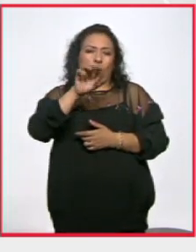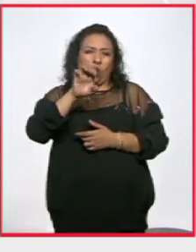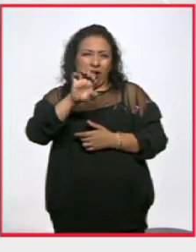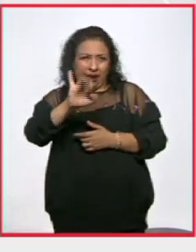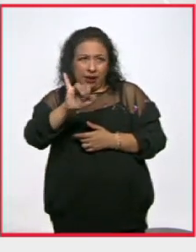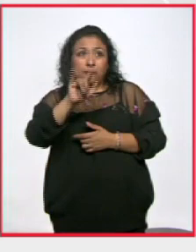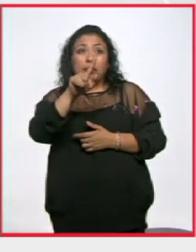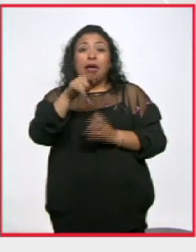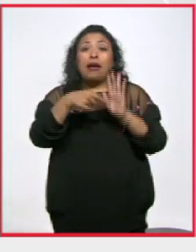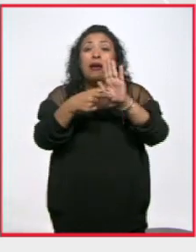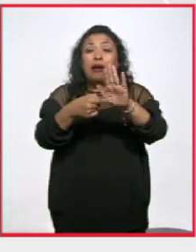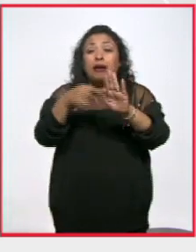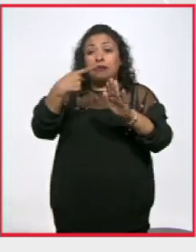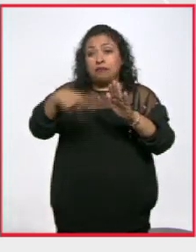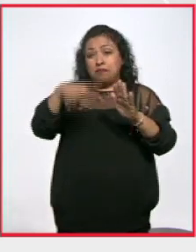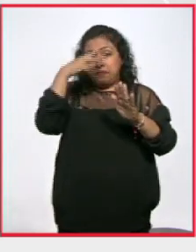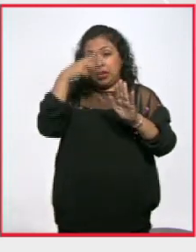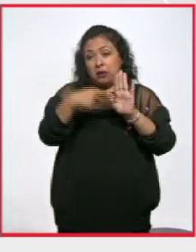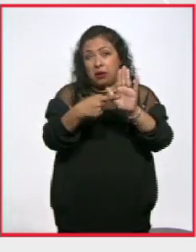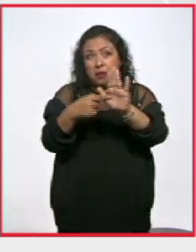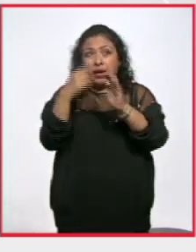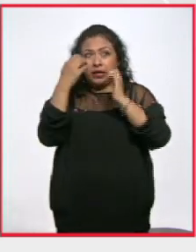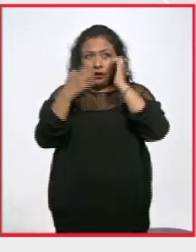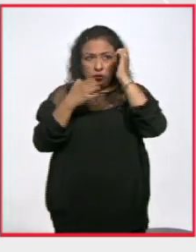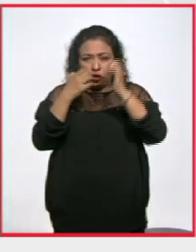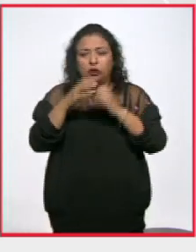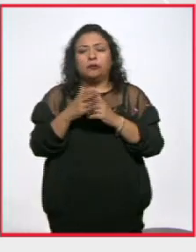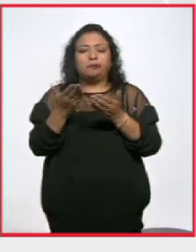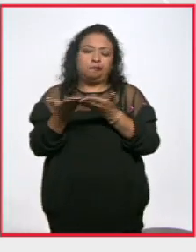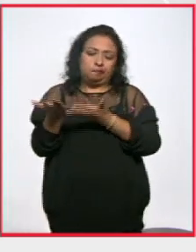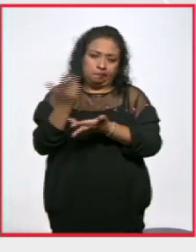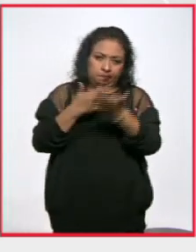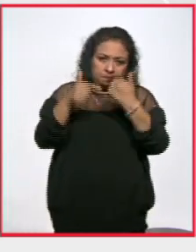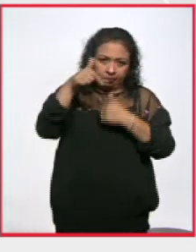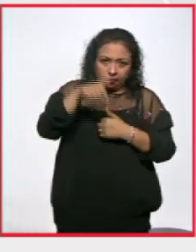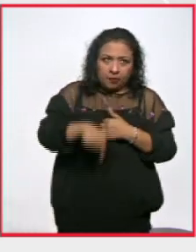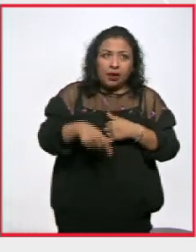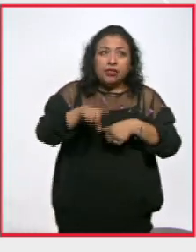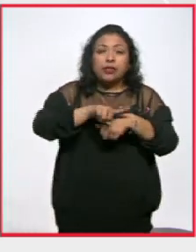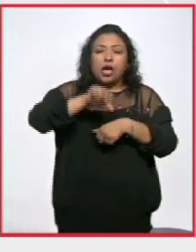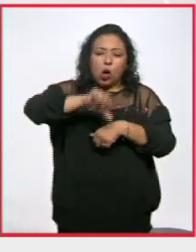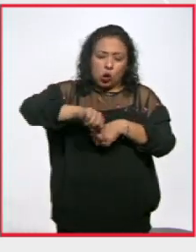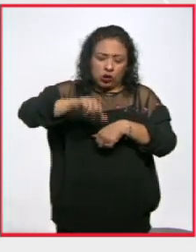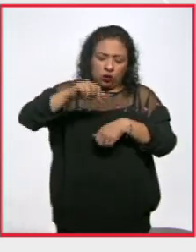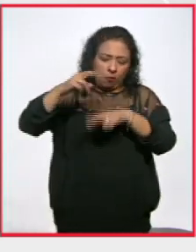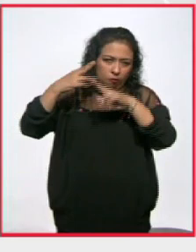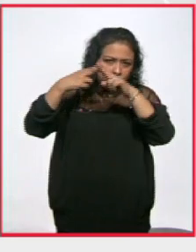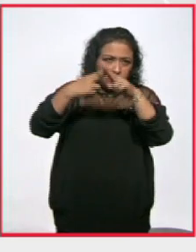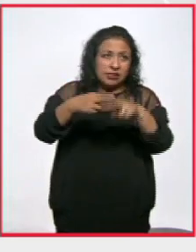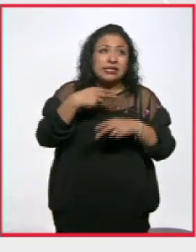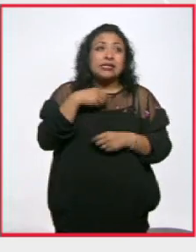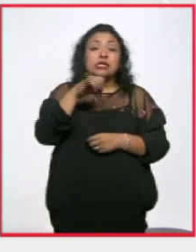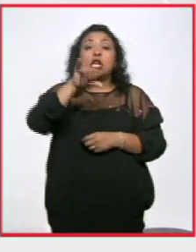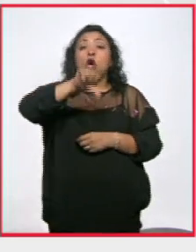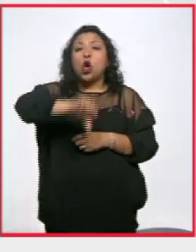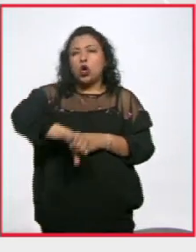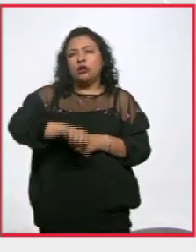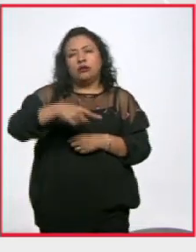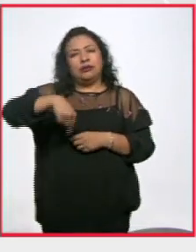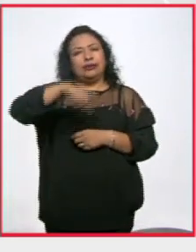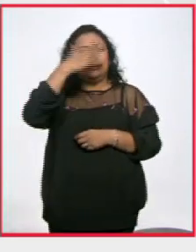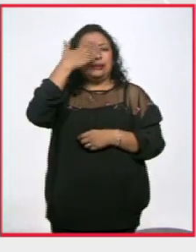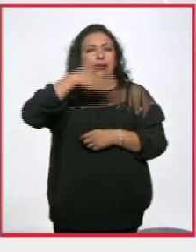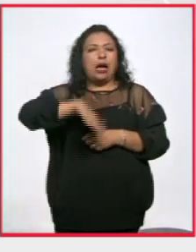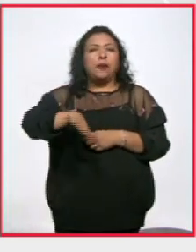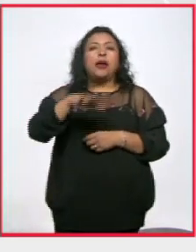trabajo que presenta en México. Regresamos a lo del día de hoy, Hueman. Así es, el día de hoy, como todo mundo